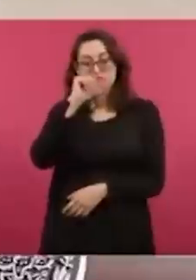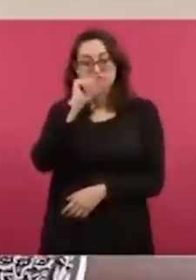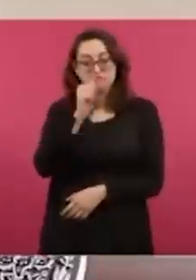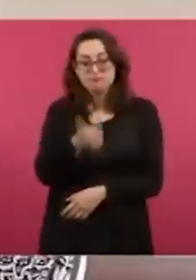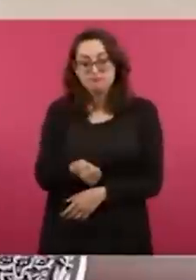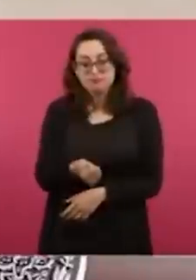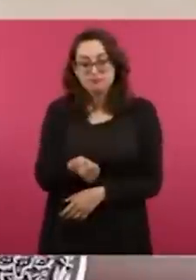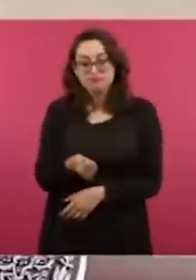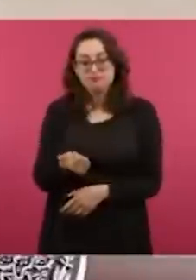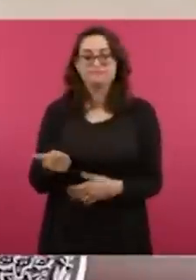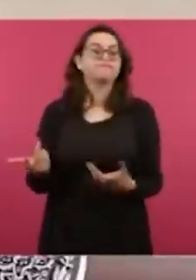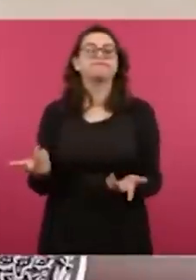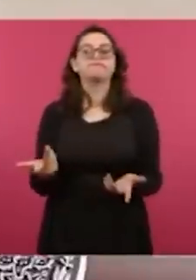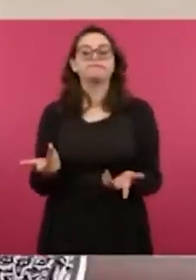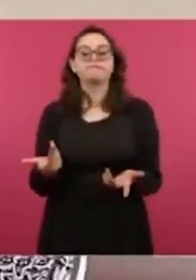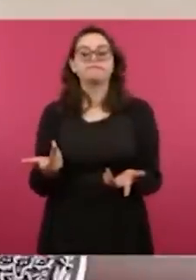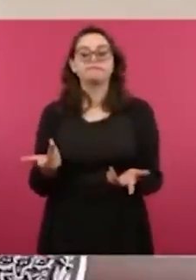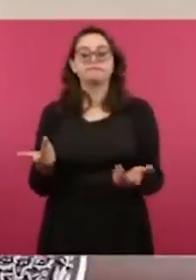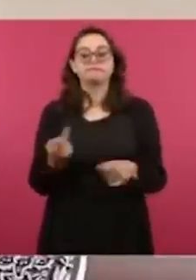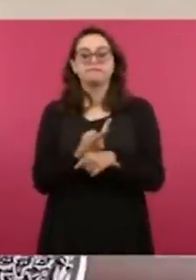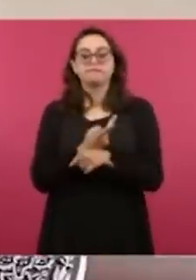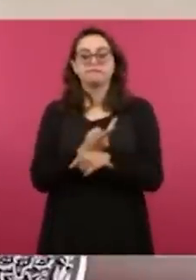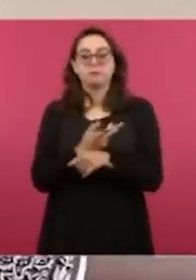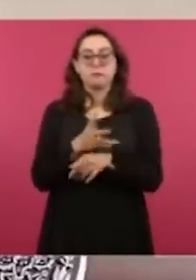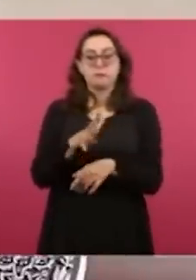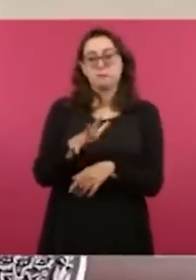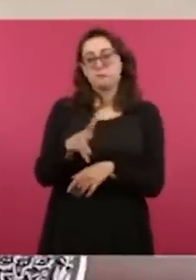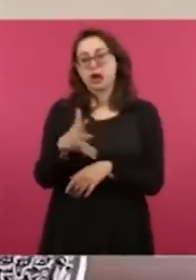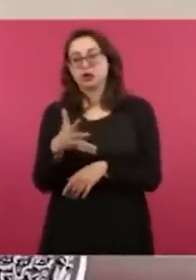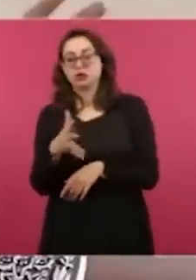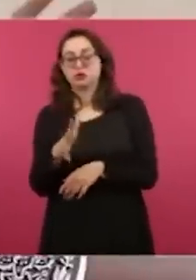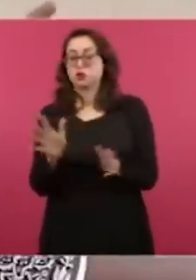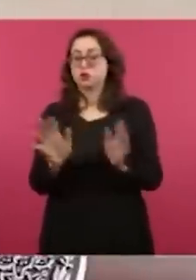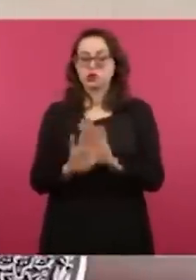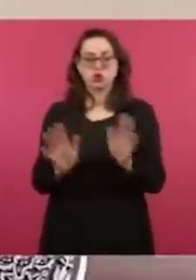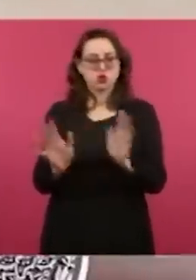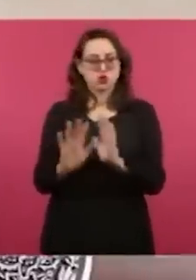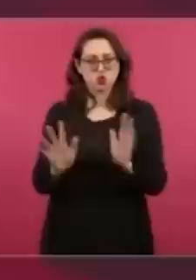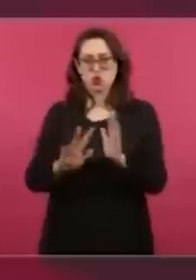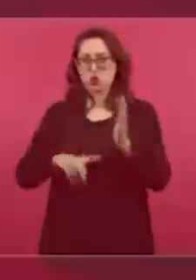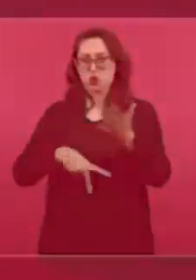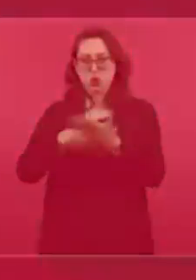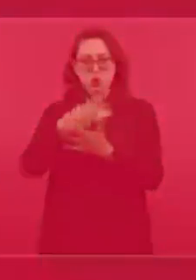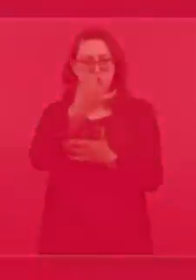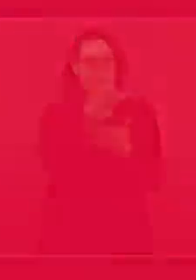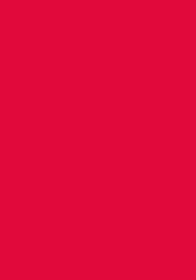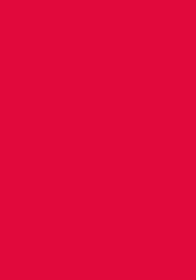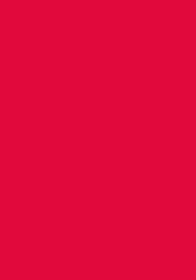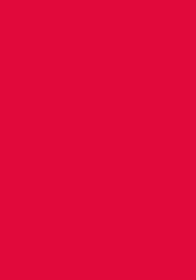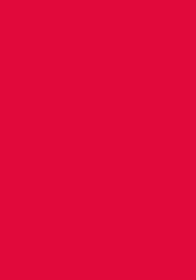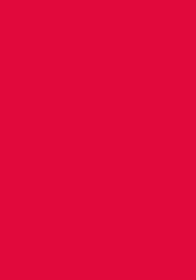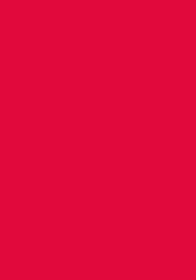no es un asunto de matiz. Son dos proyectos distintos y contrapuestos.